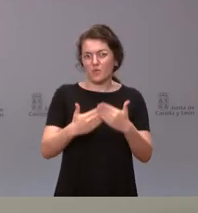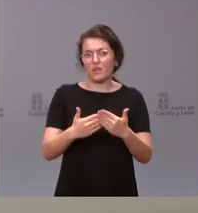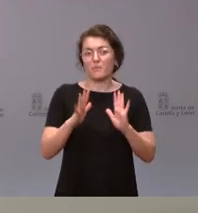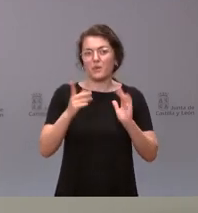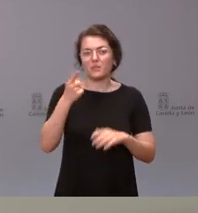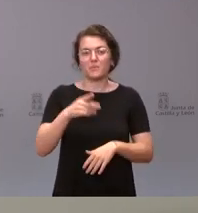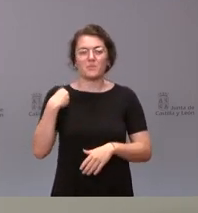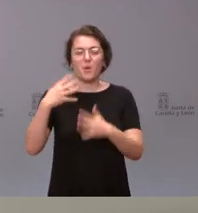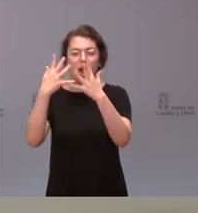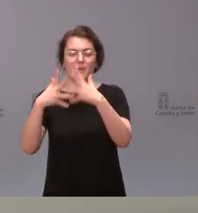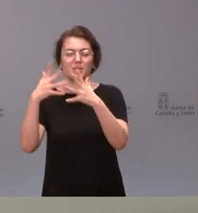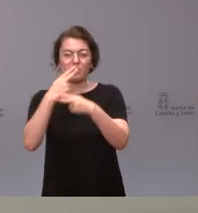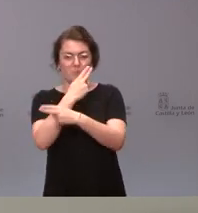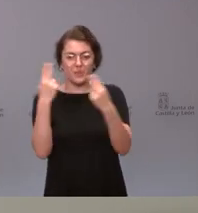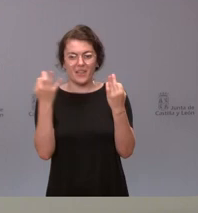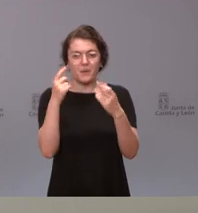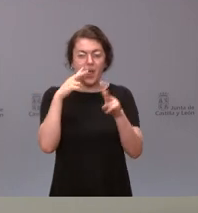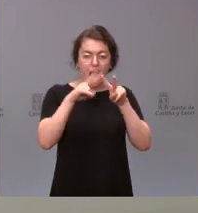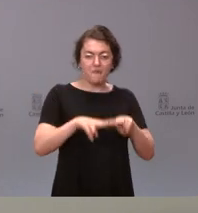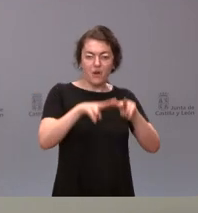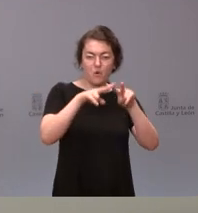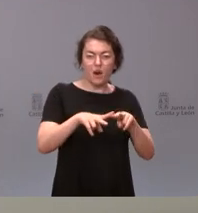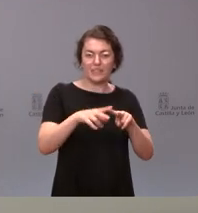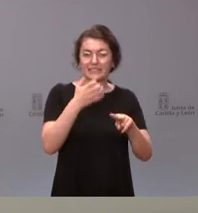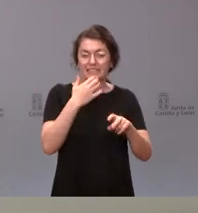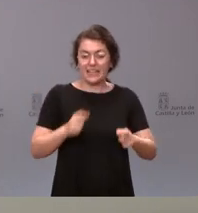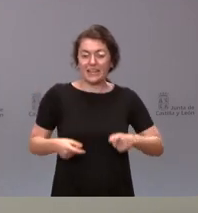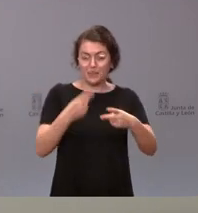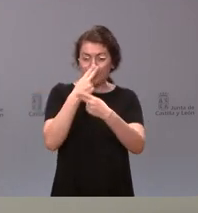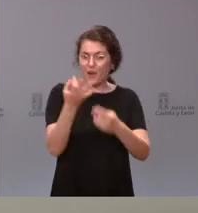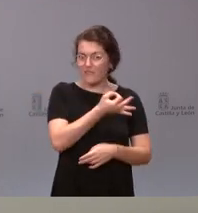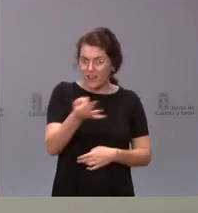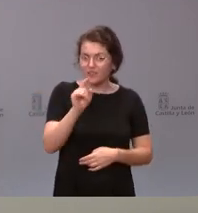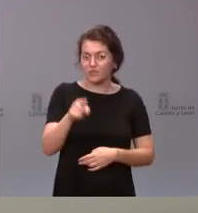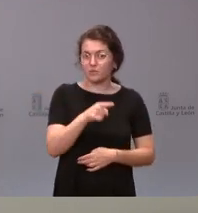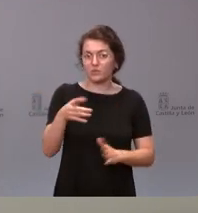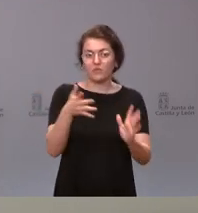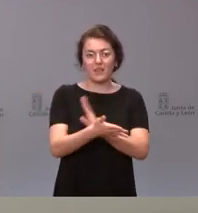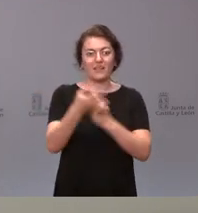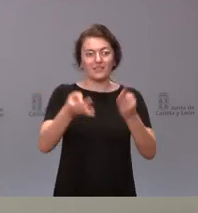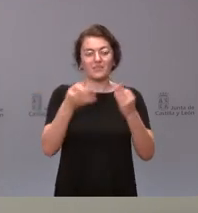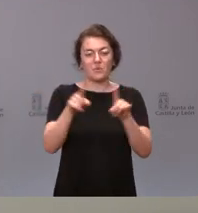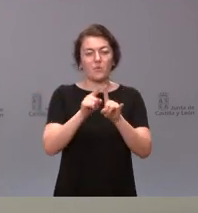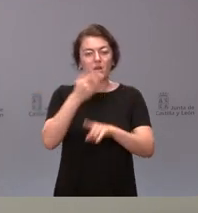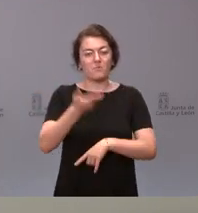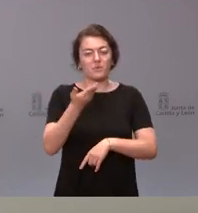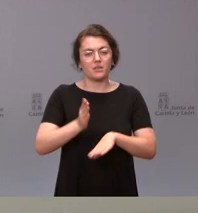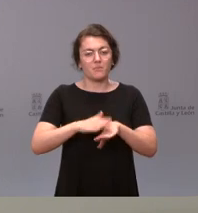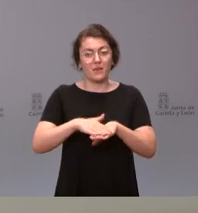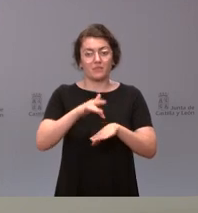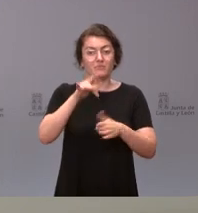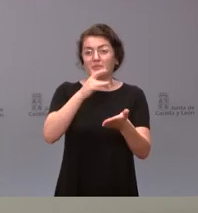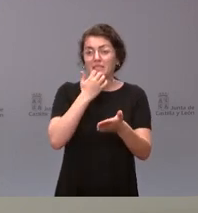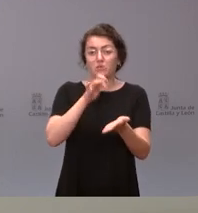públicas, evaluar siempre la eficacia del gasto público y, por tanto, tenerlo siempre en consideración en las decisiones que cada una de las consejerías pudiera tomar.